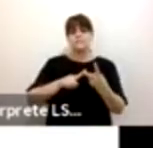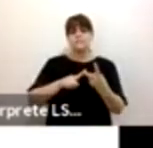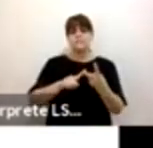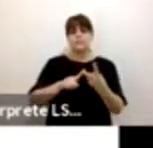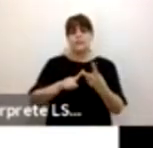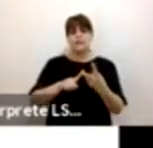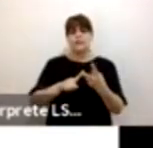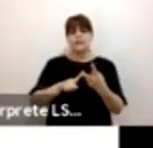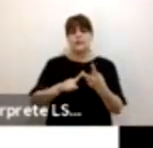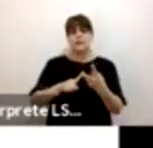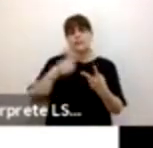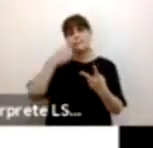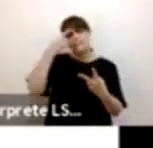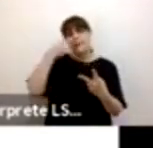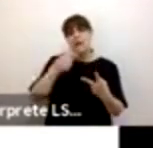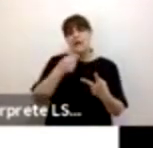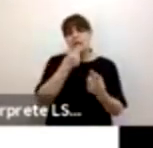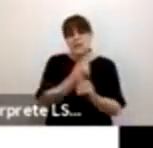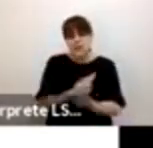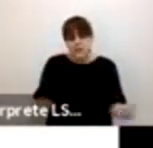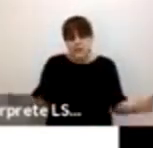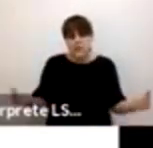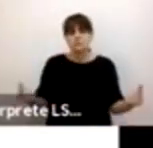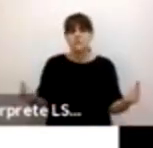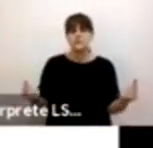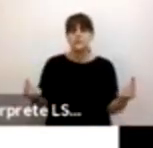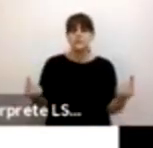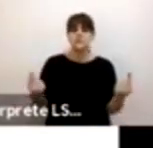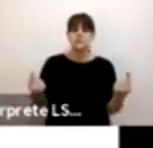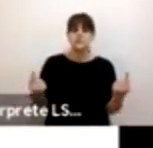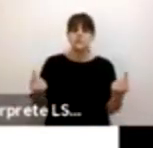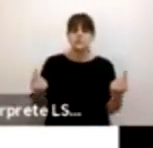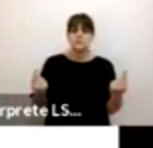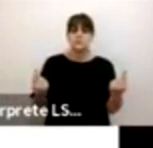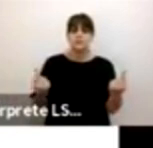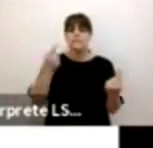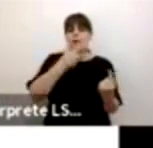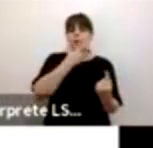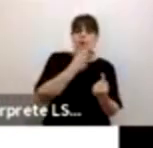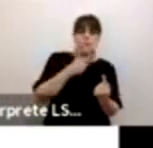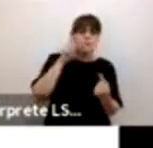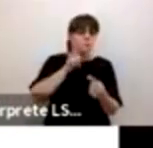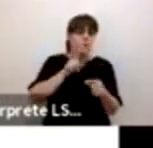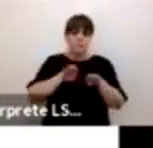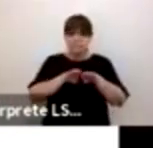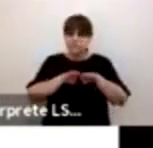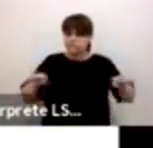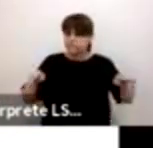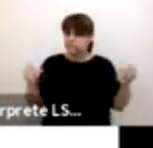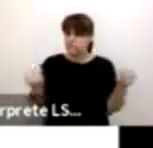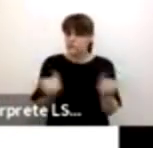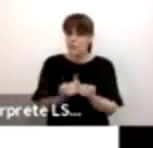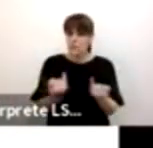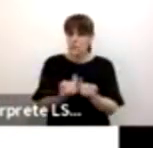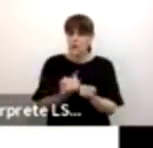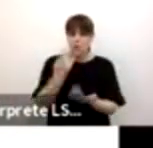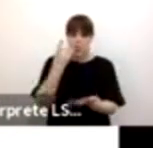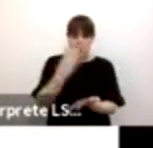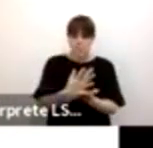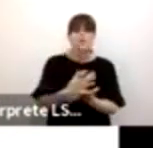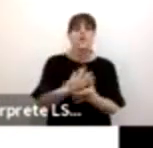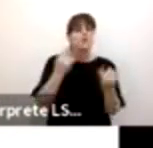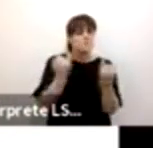basado pues en un enfoque no solamente de igualdad de género, sino de igualdad en otras dimensiones. Siguiente, por favor.